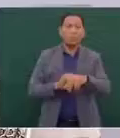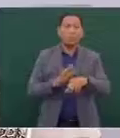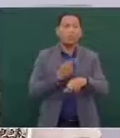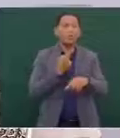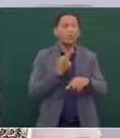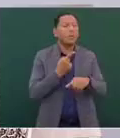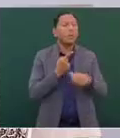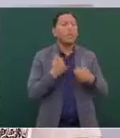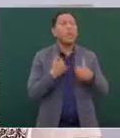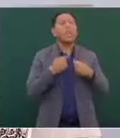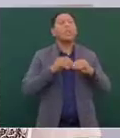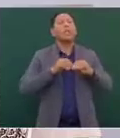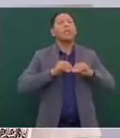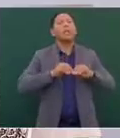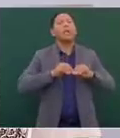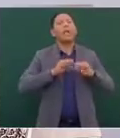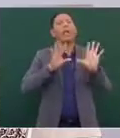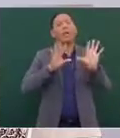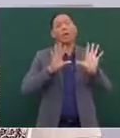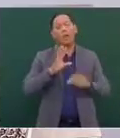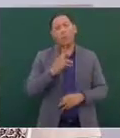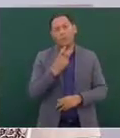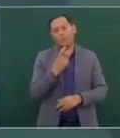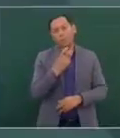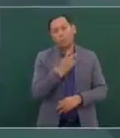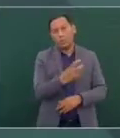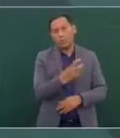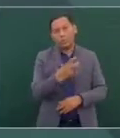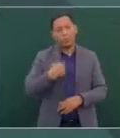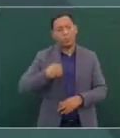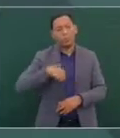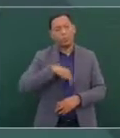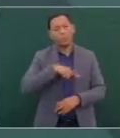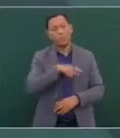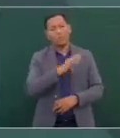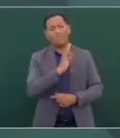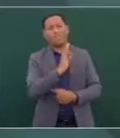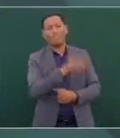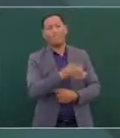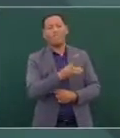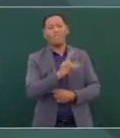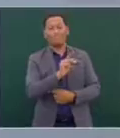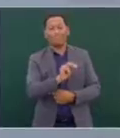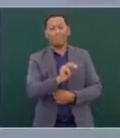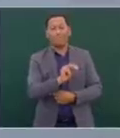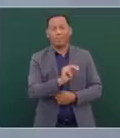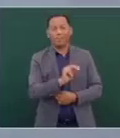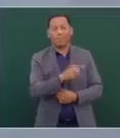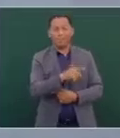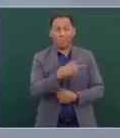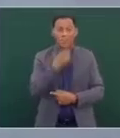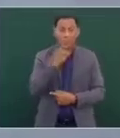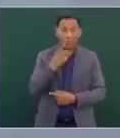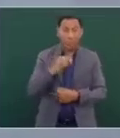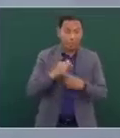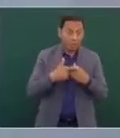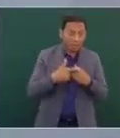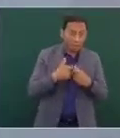que eso no lo aceptamos y que el que mencione eso ofende a México,